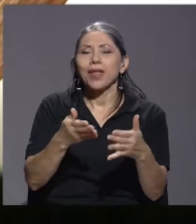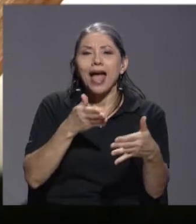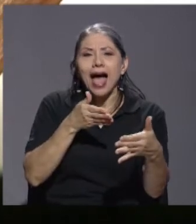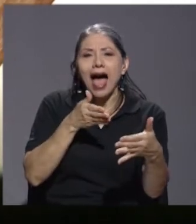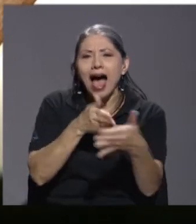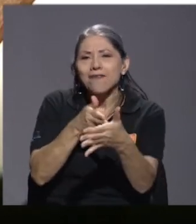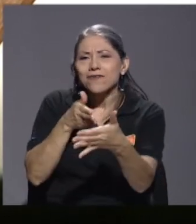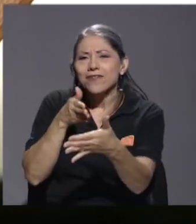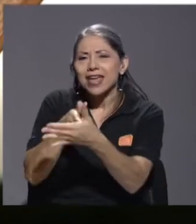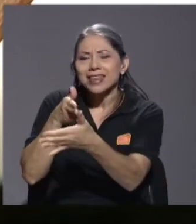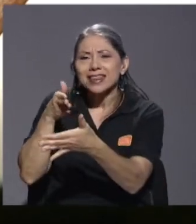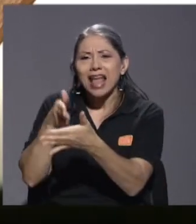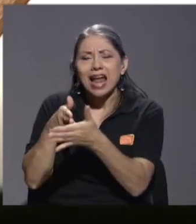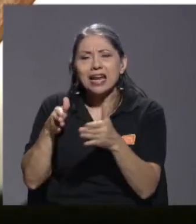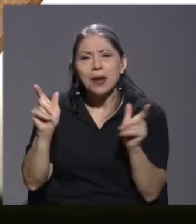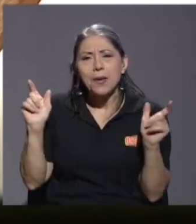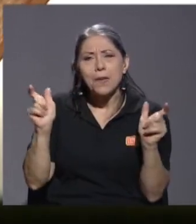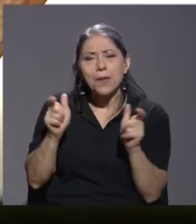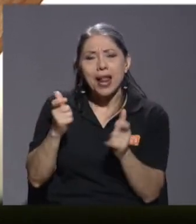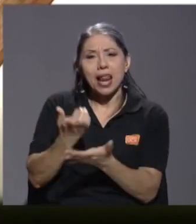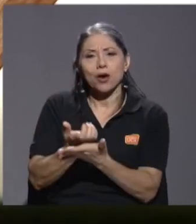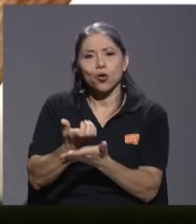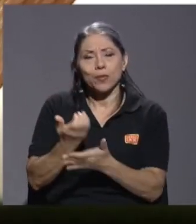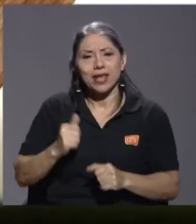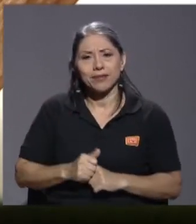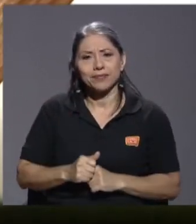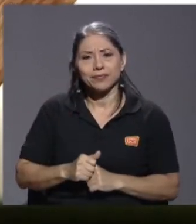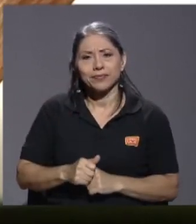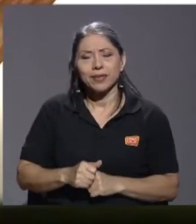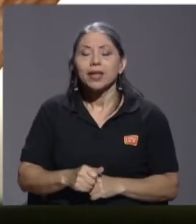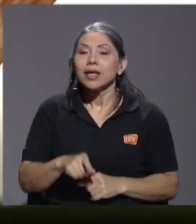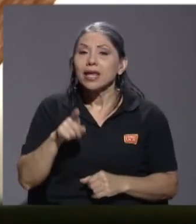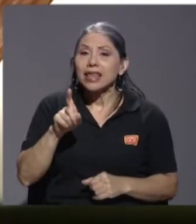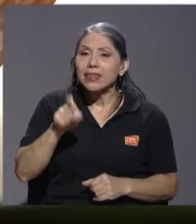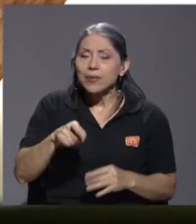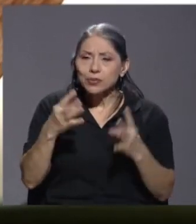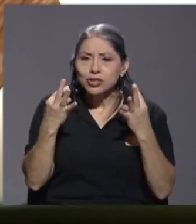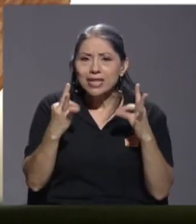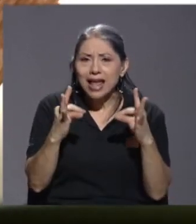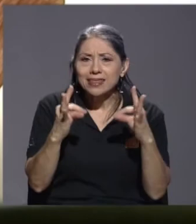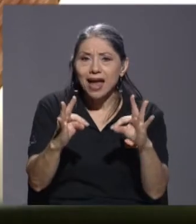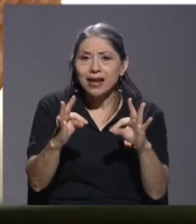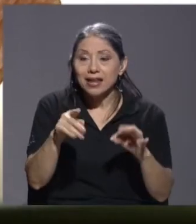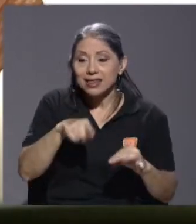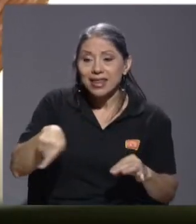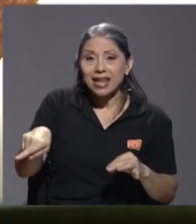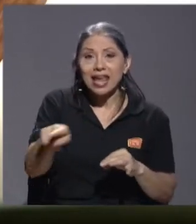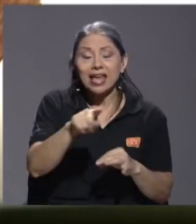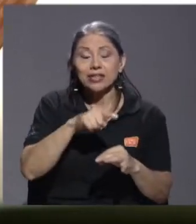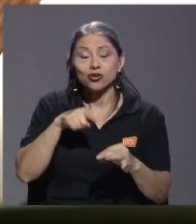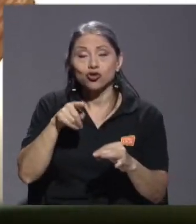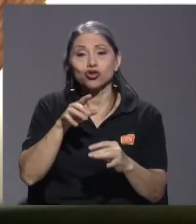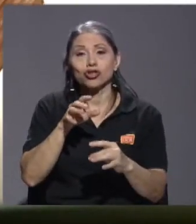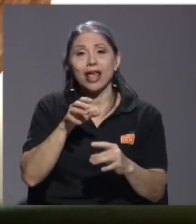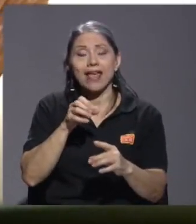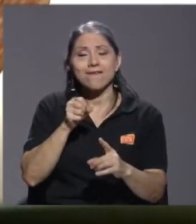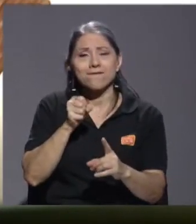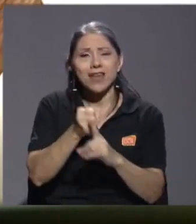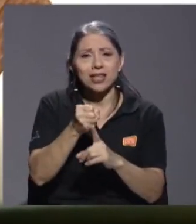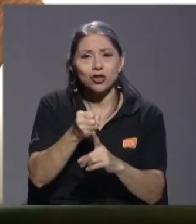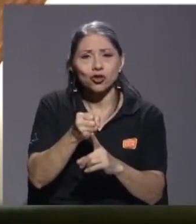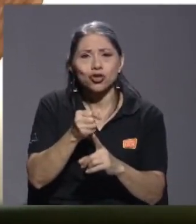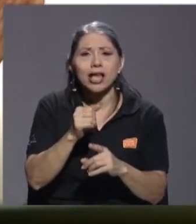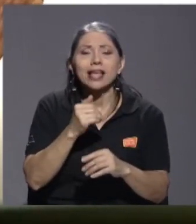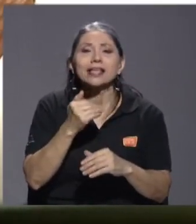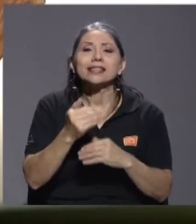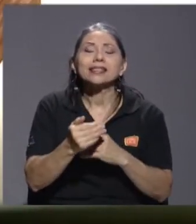en la forma menor la economía y tratar de que esos efectos sean progresivos,